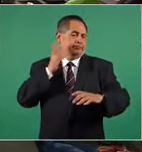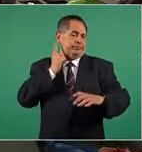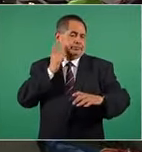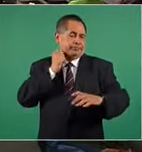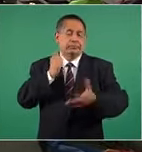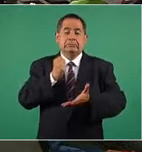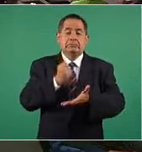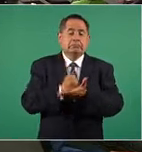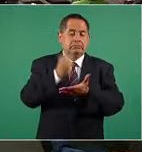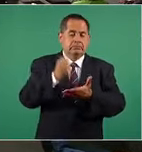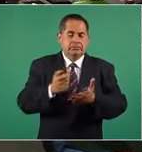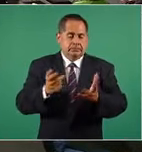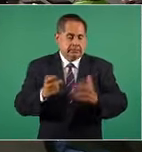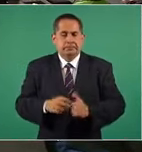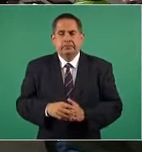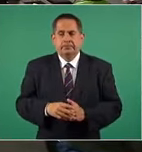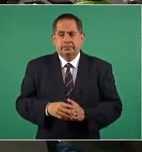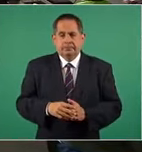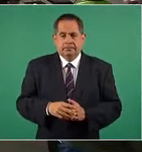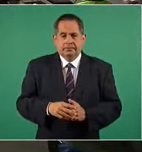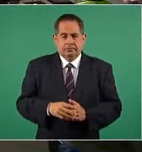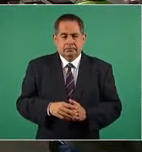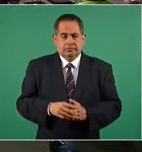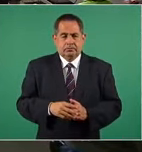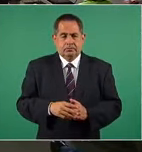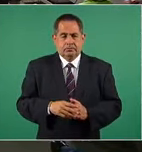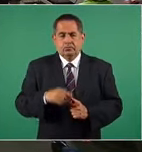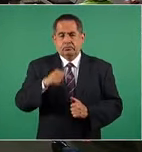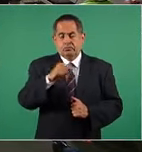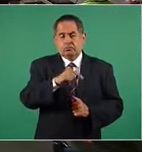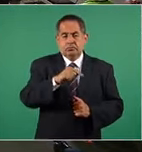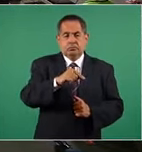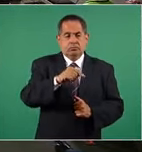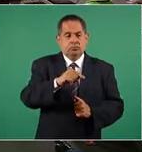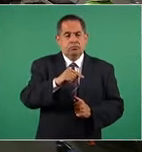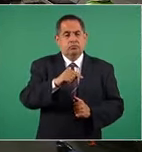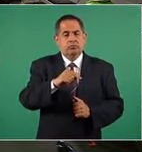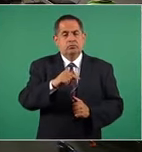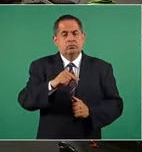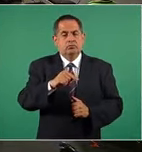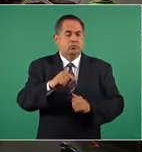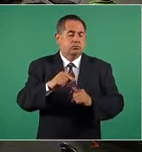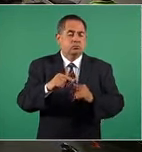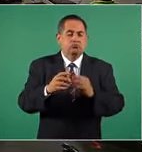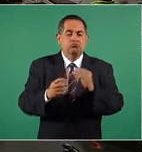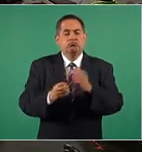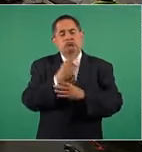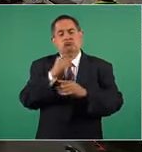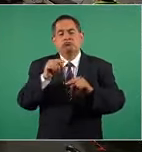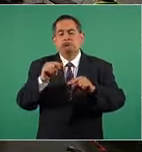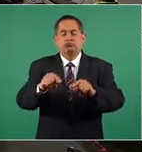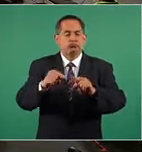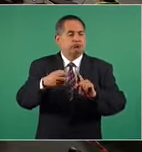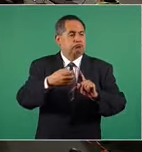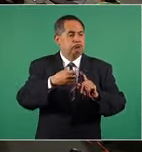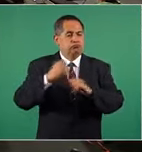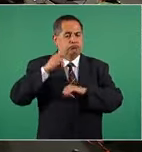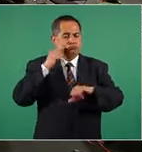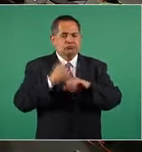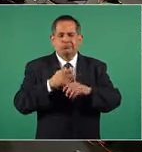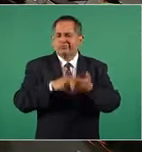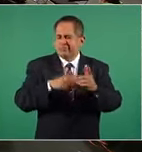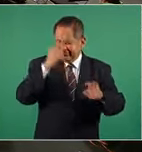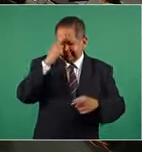se crearon incluso organismos, la